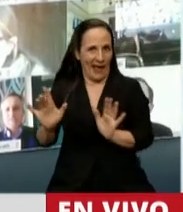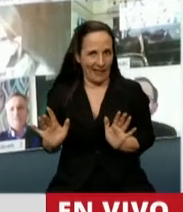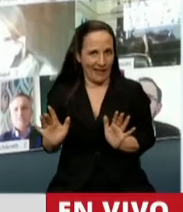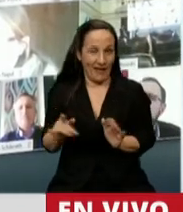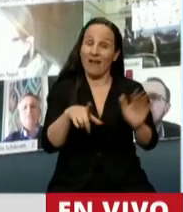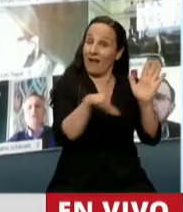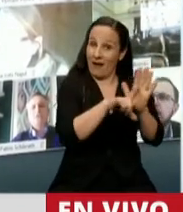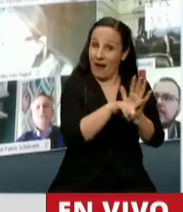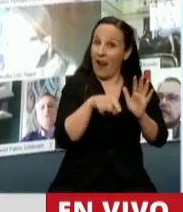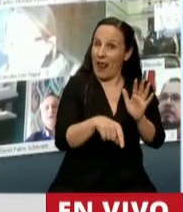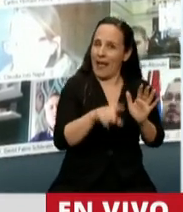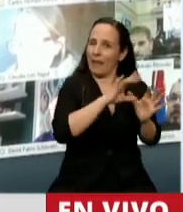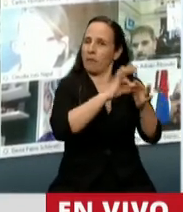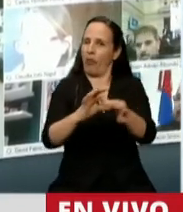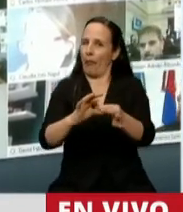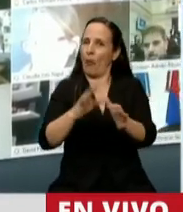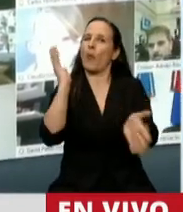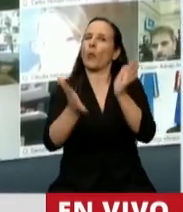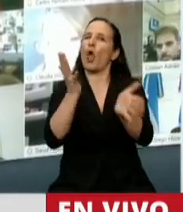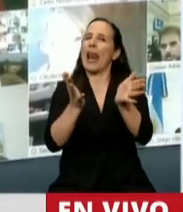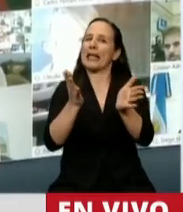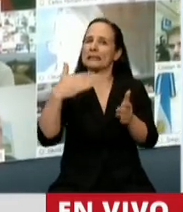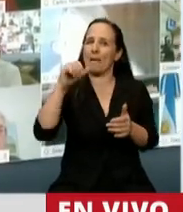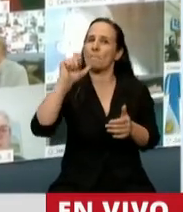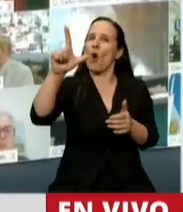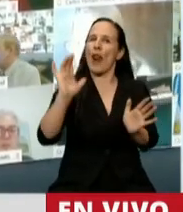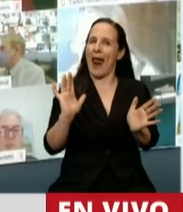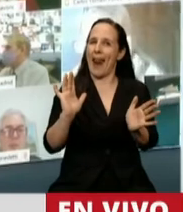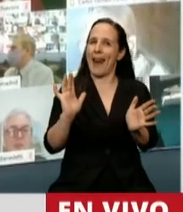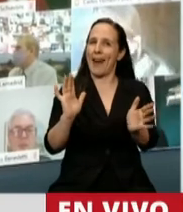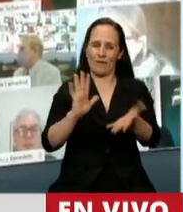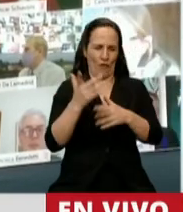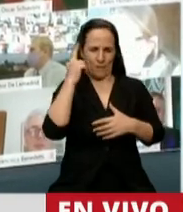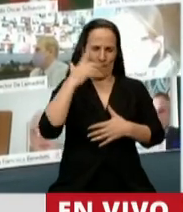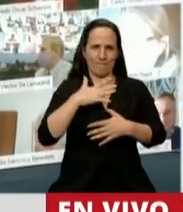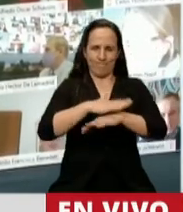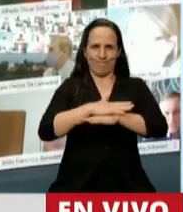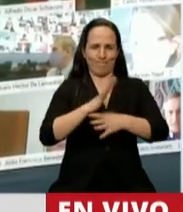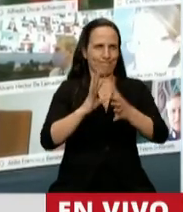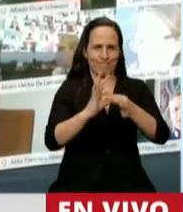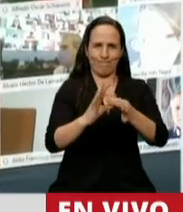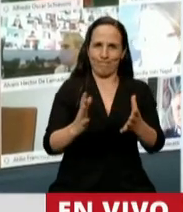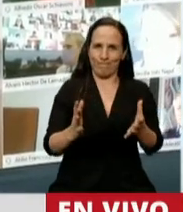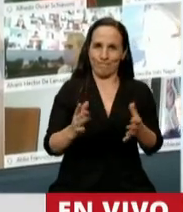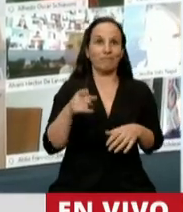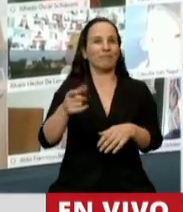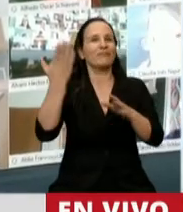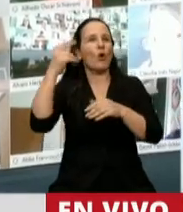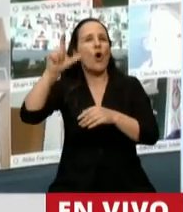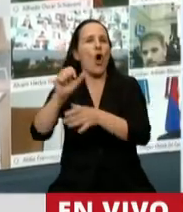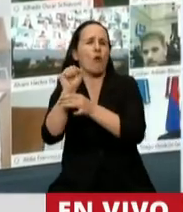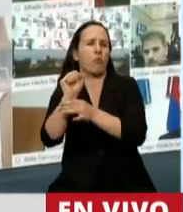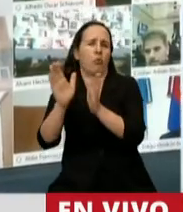nos causa violencia moral. No la podemos votar. Chesterton, en su fabuloso cuento,